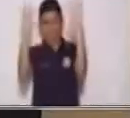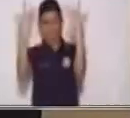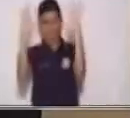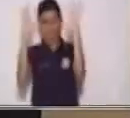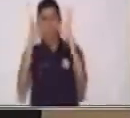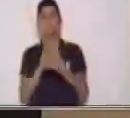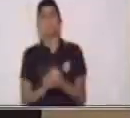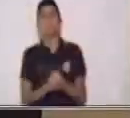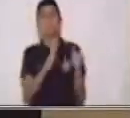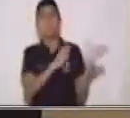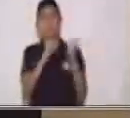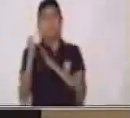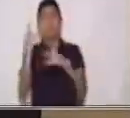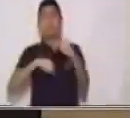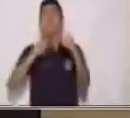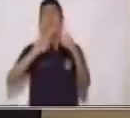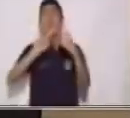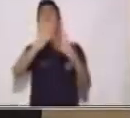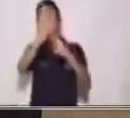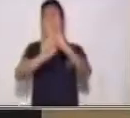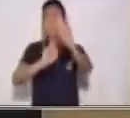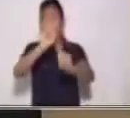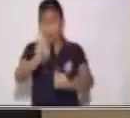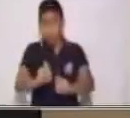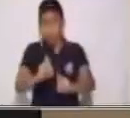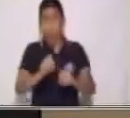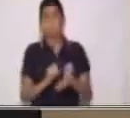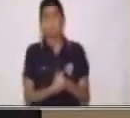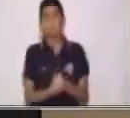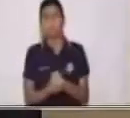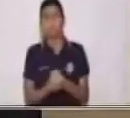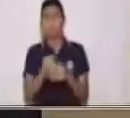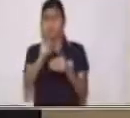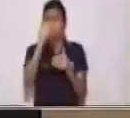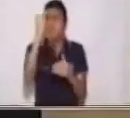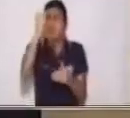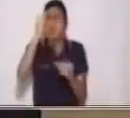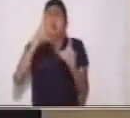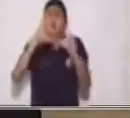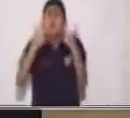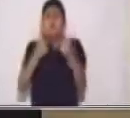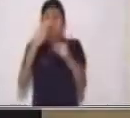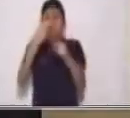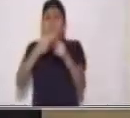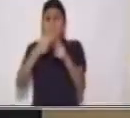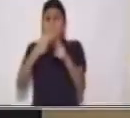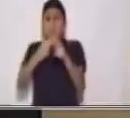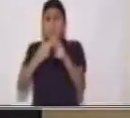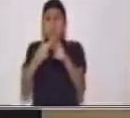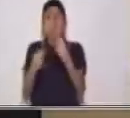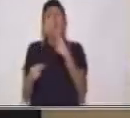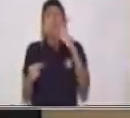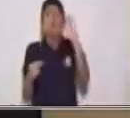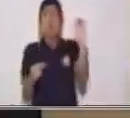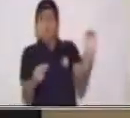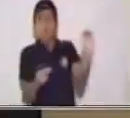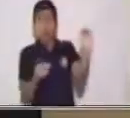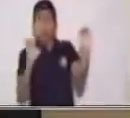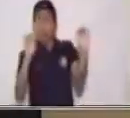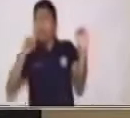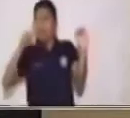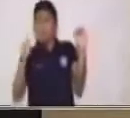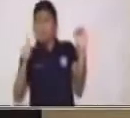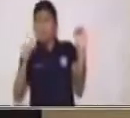Vamos a ver. ¿Cuál es la segunda pregunta? ¿Cuál es el nombre del hermano de Ema